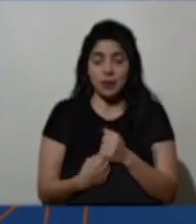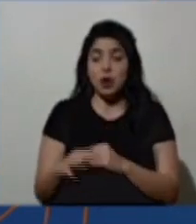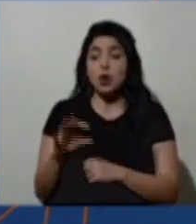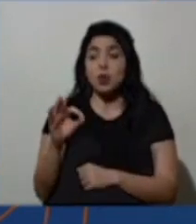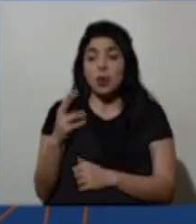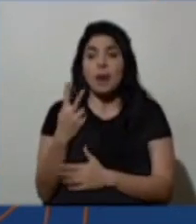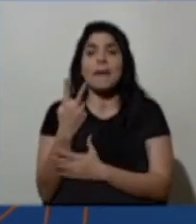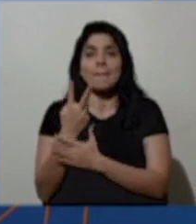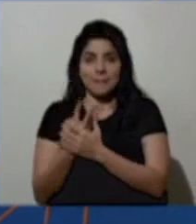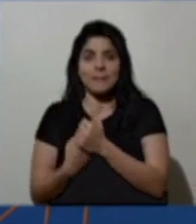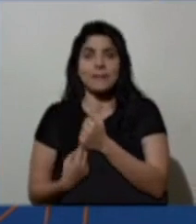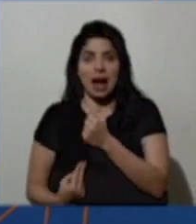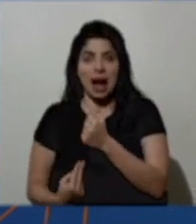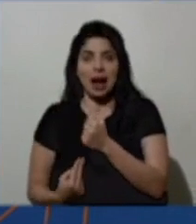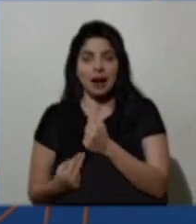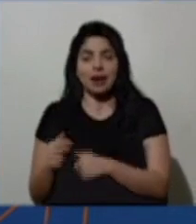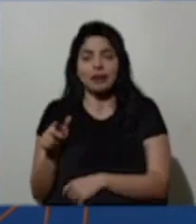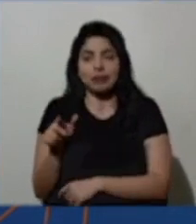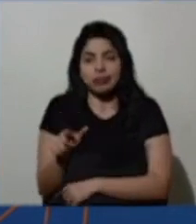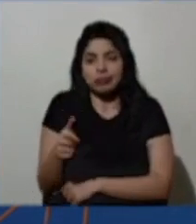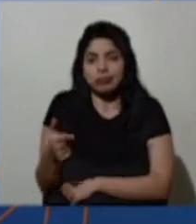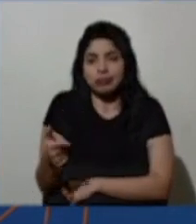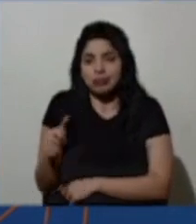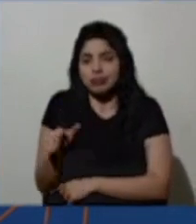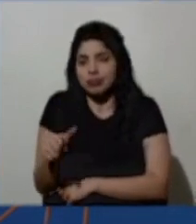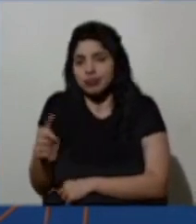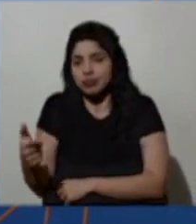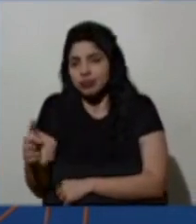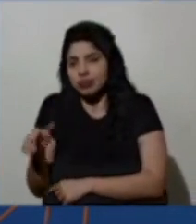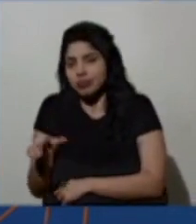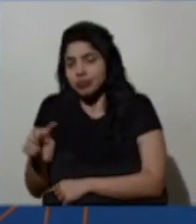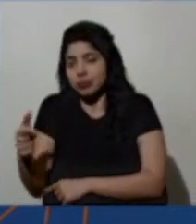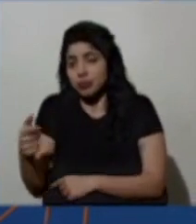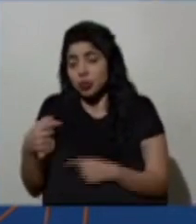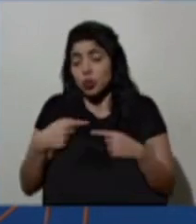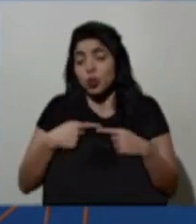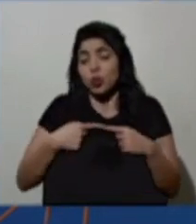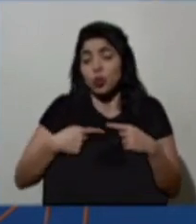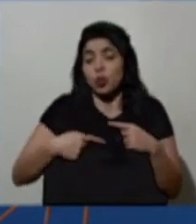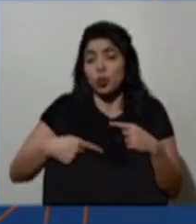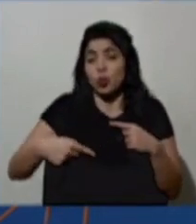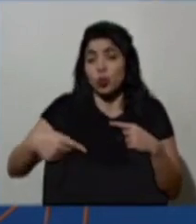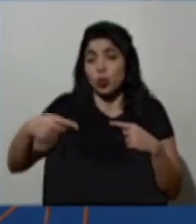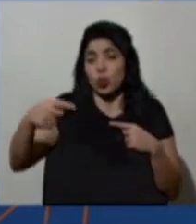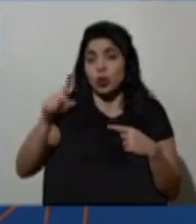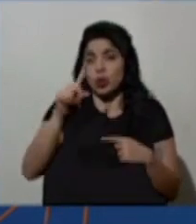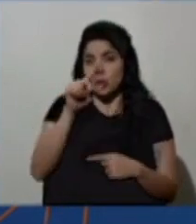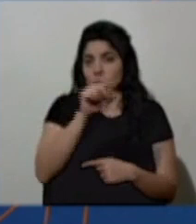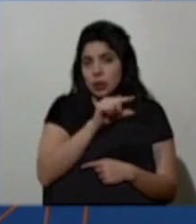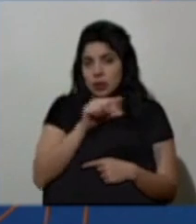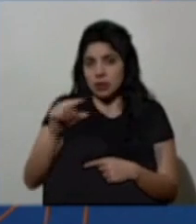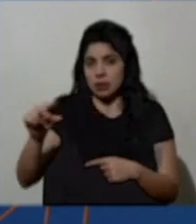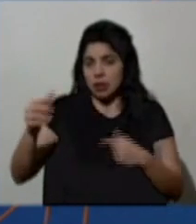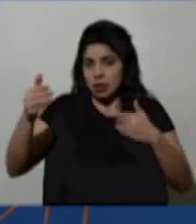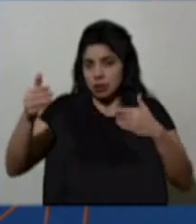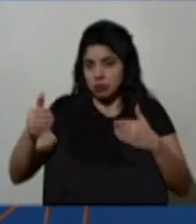9 las pares y así sucesivamente durante el resto de la semana.